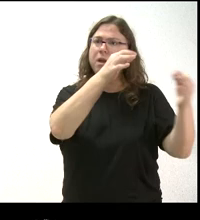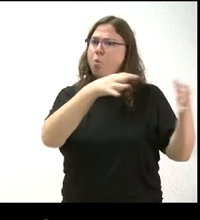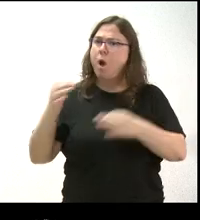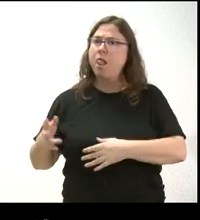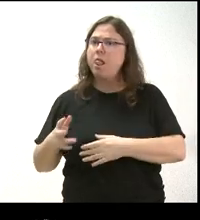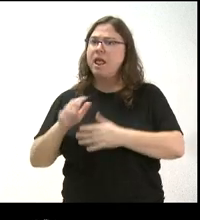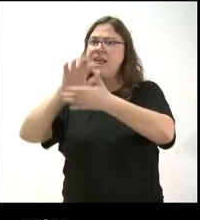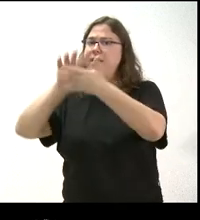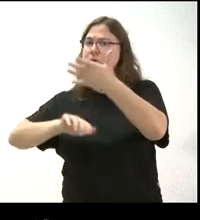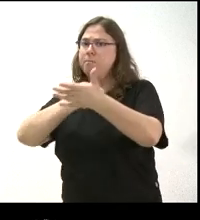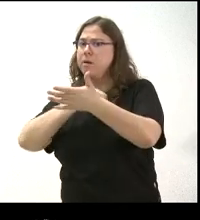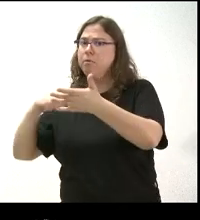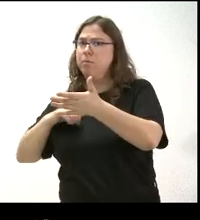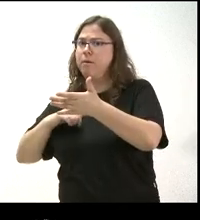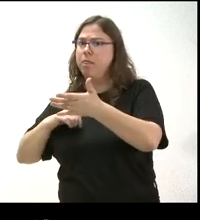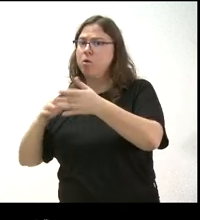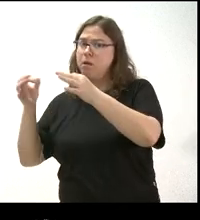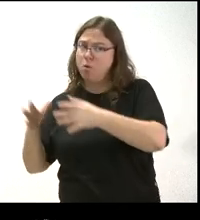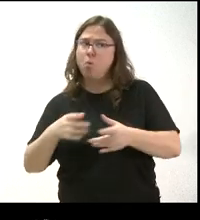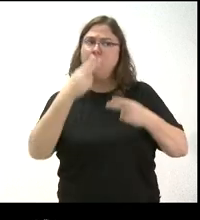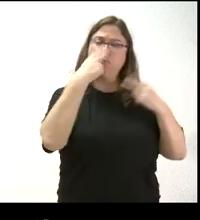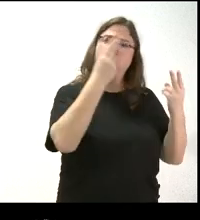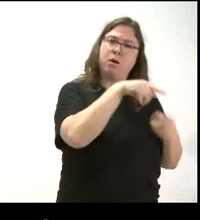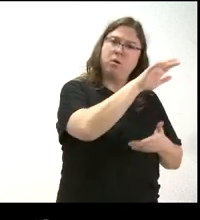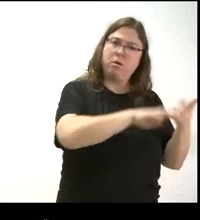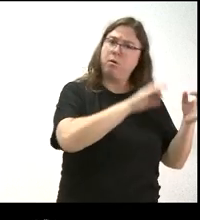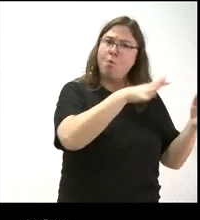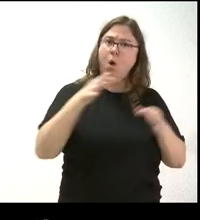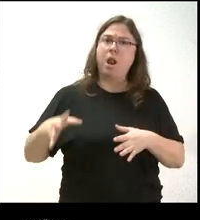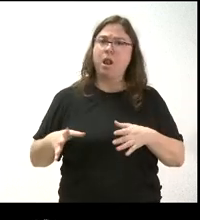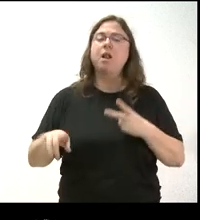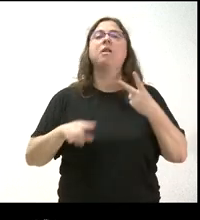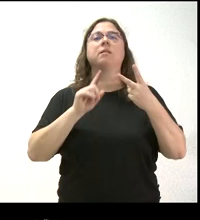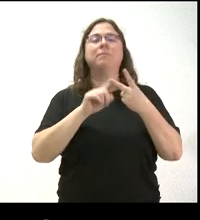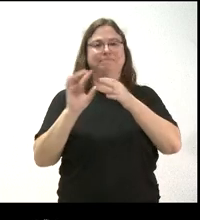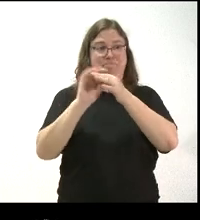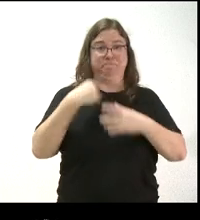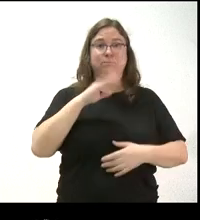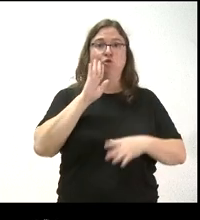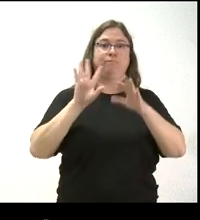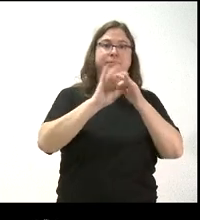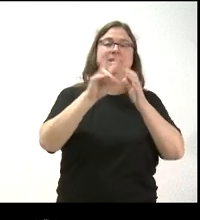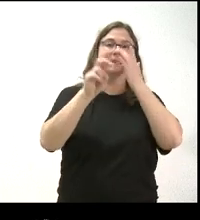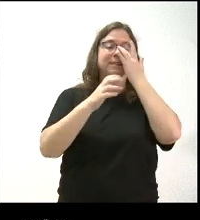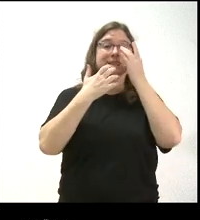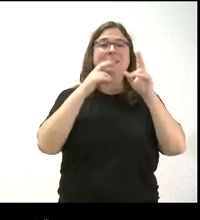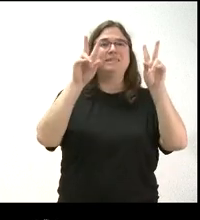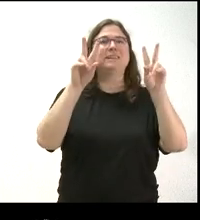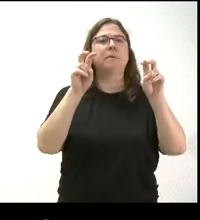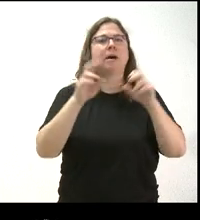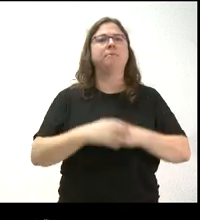informe que haga un veterinario empleado público, eso por un lado. Y relacionado con esto, con el tema de